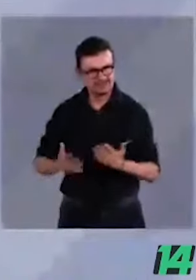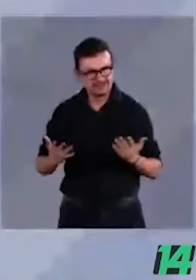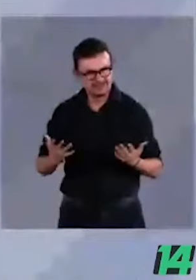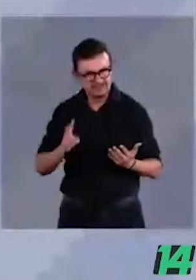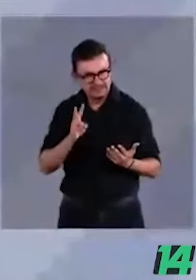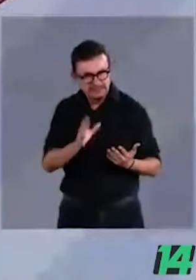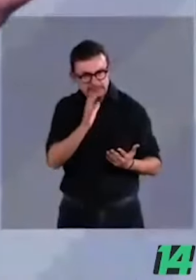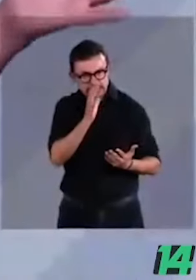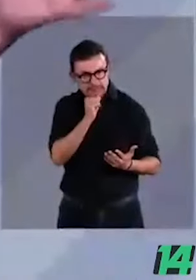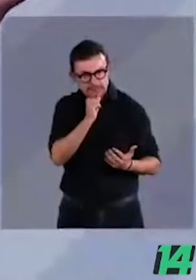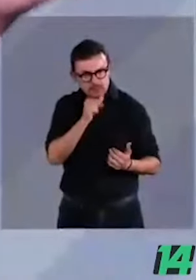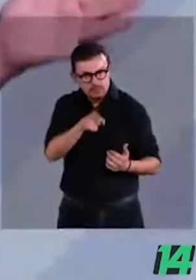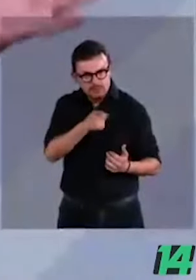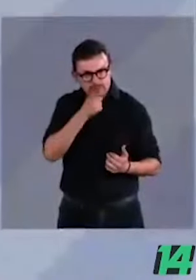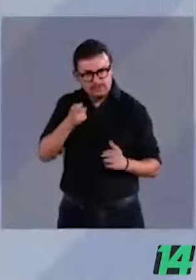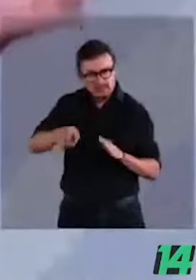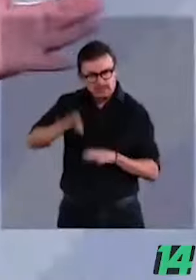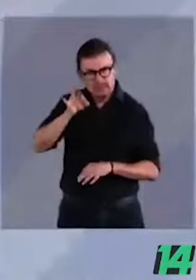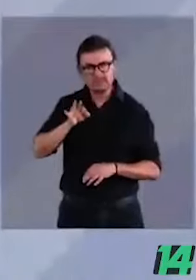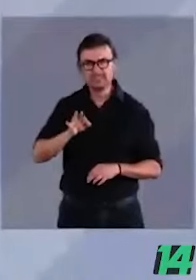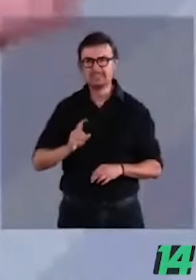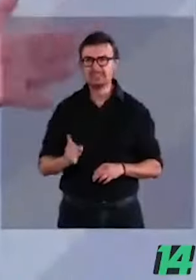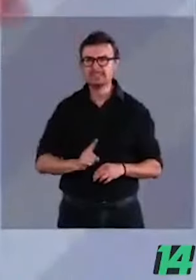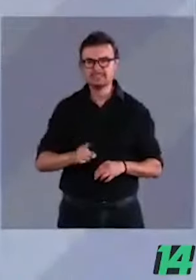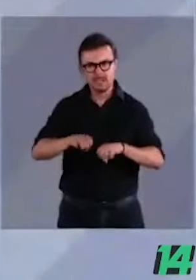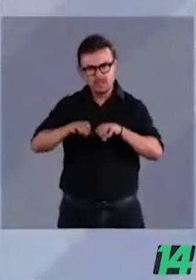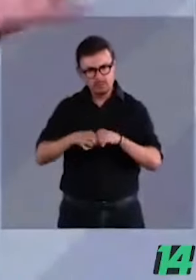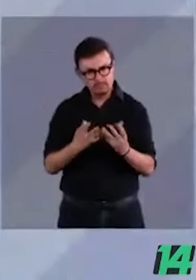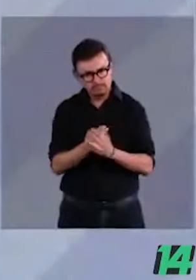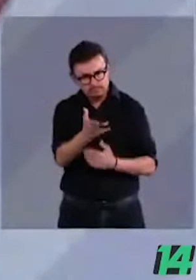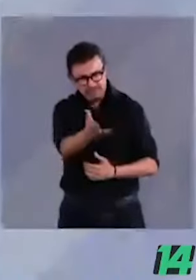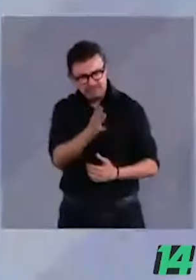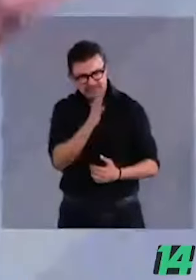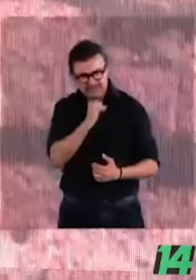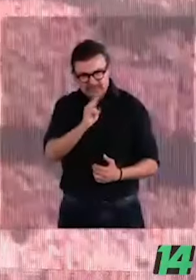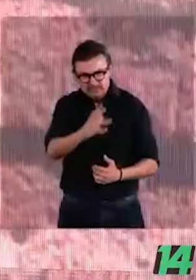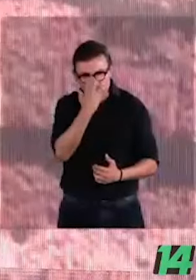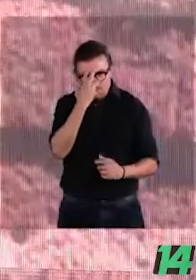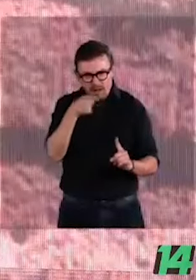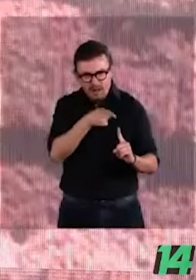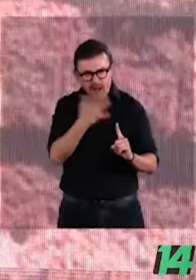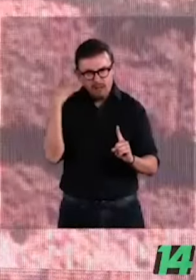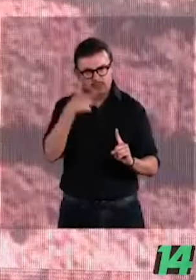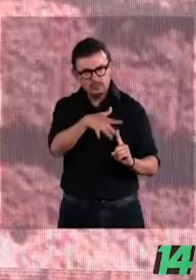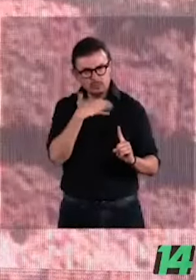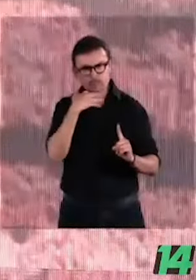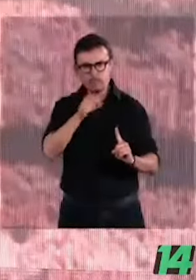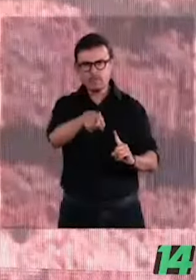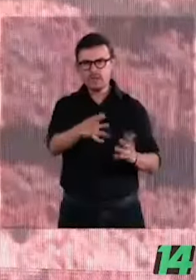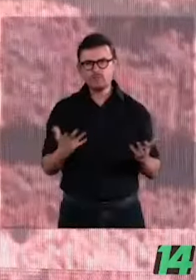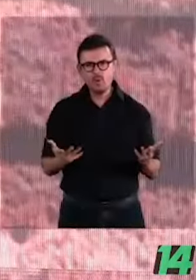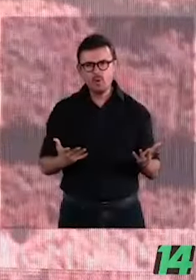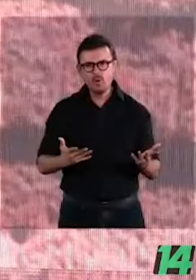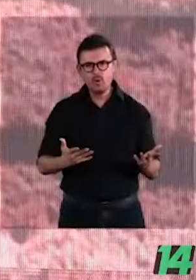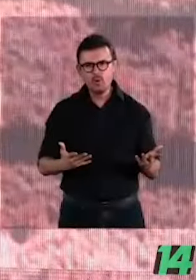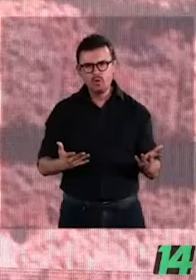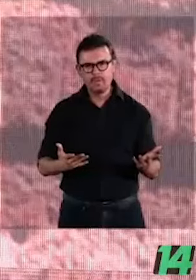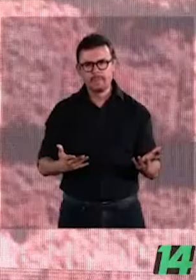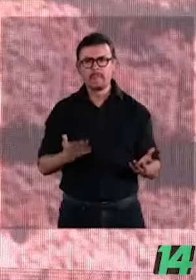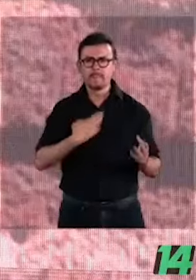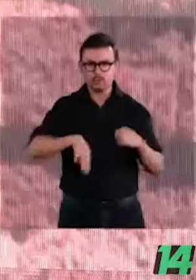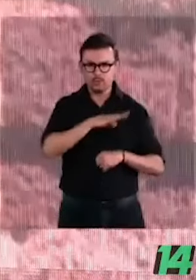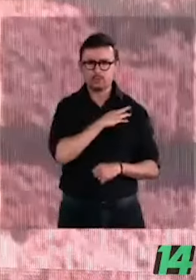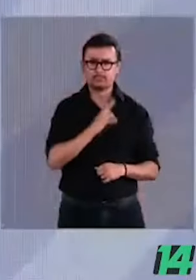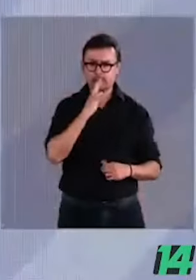me parece grave que los siga teniendo en su equipo. Es parte de la corrupción, ella con él. Adelante, Claudia Sheinbaum, replica.